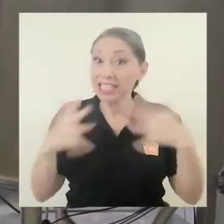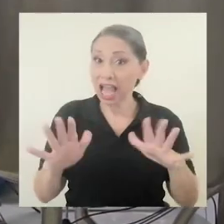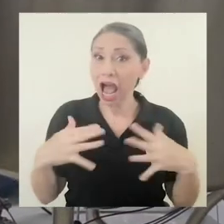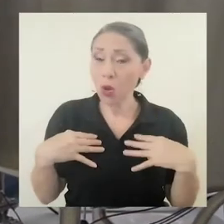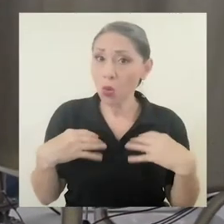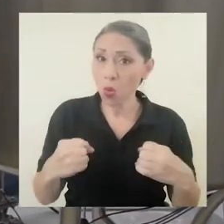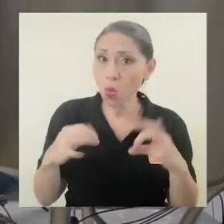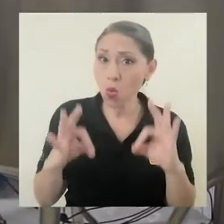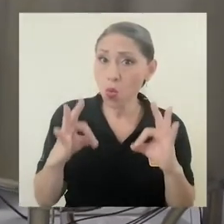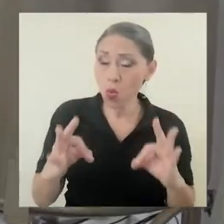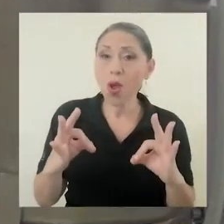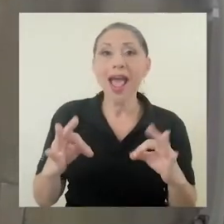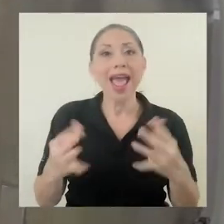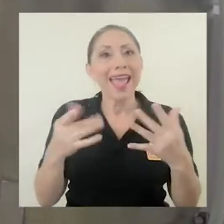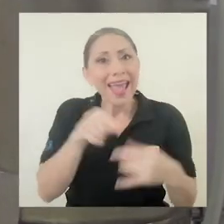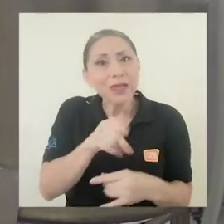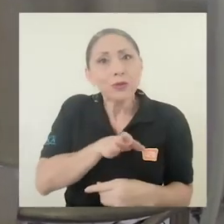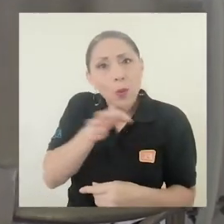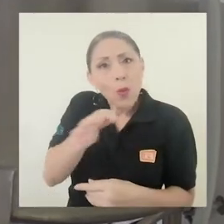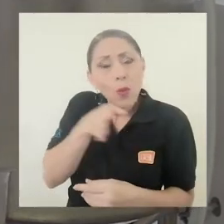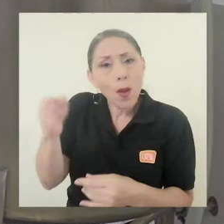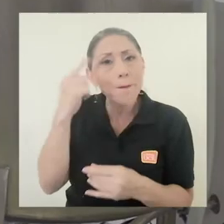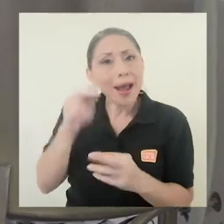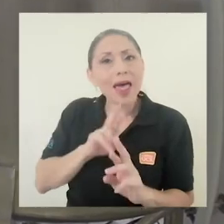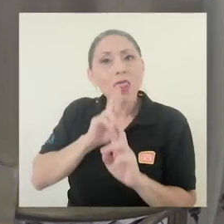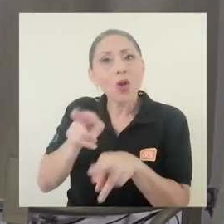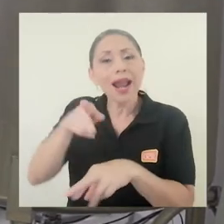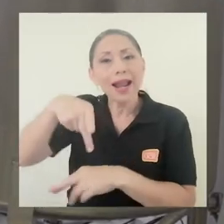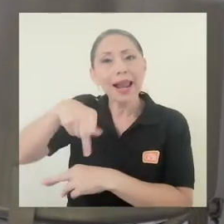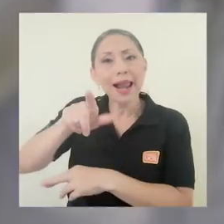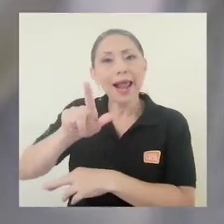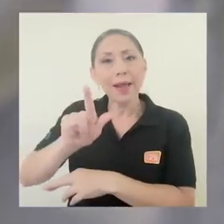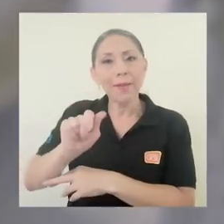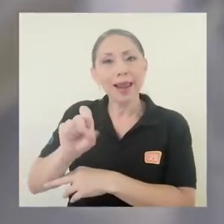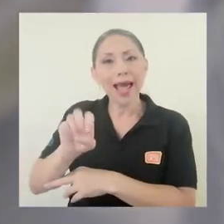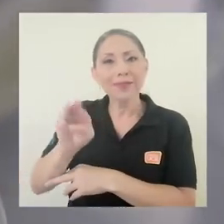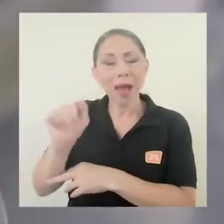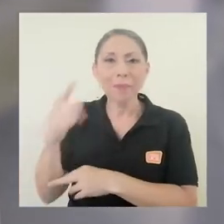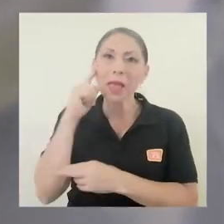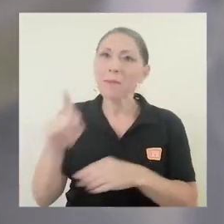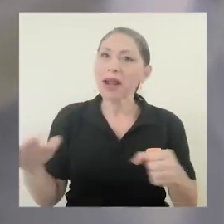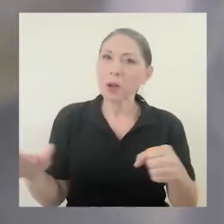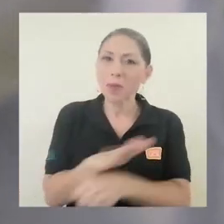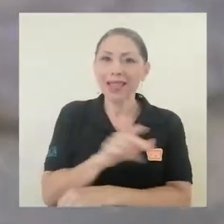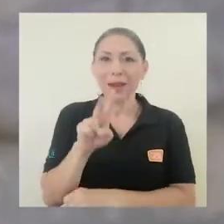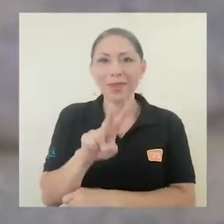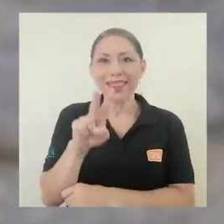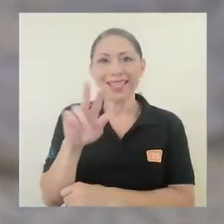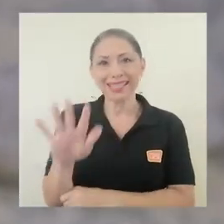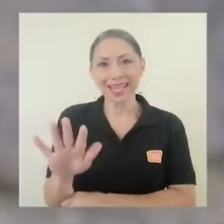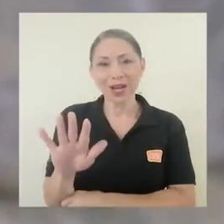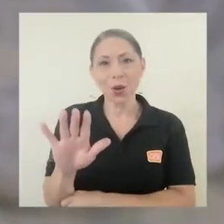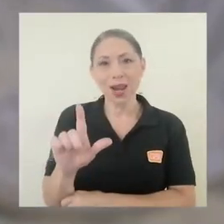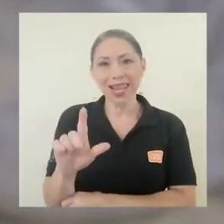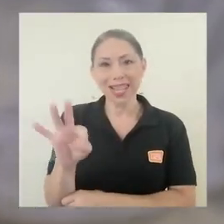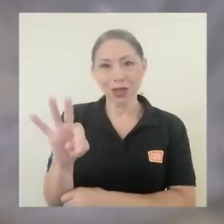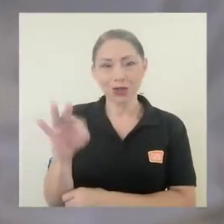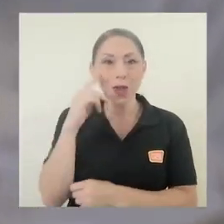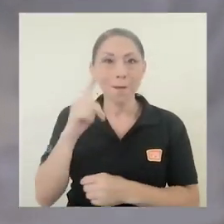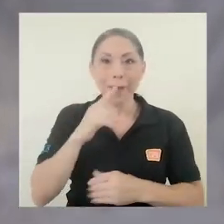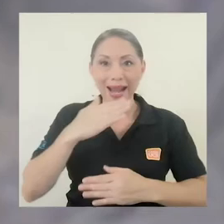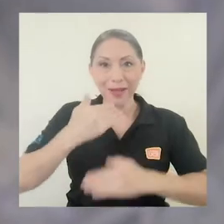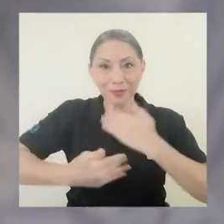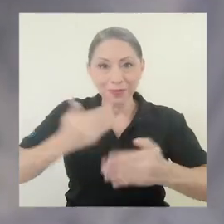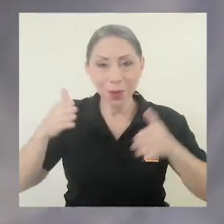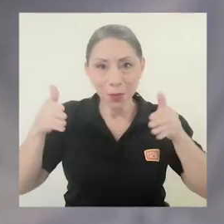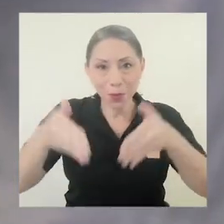que se han recuperado de COVID-19, se acerquen a donar su plasma a fin de que podamos completar los 25 litros para ser procesados en